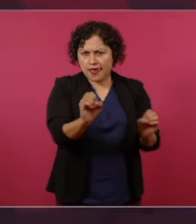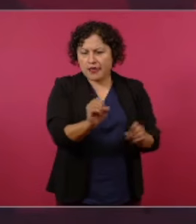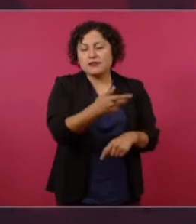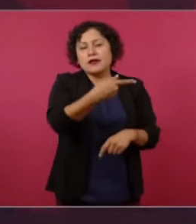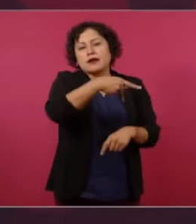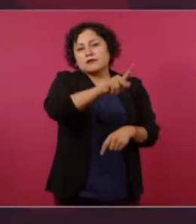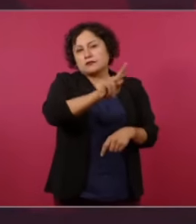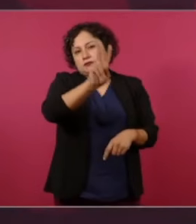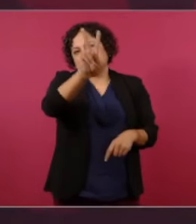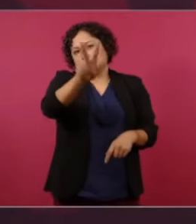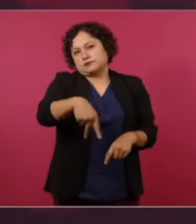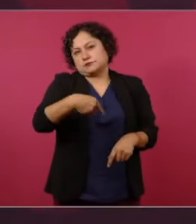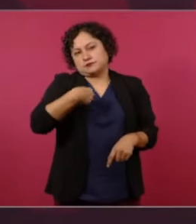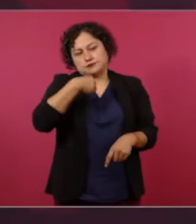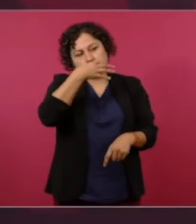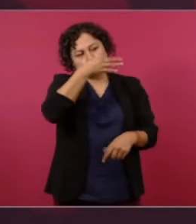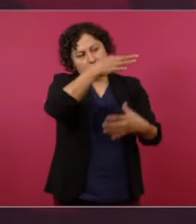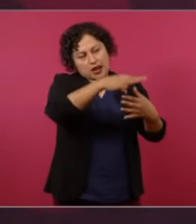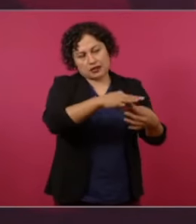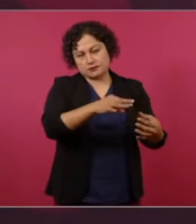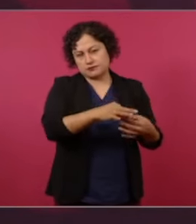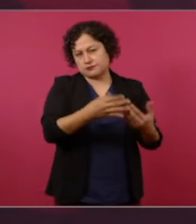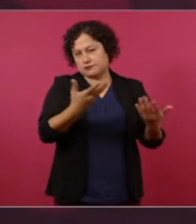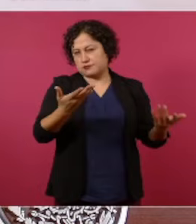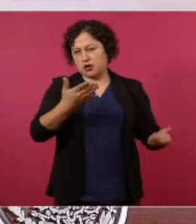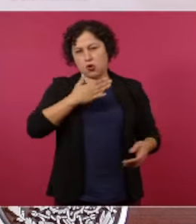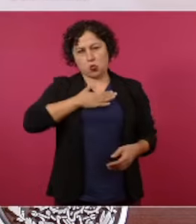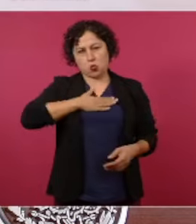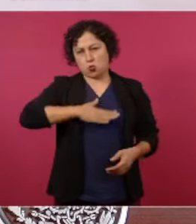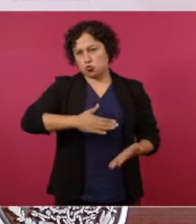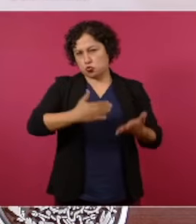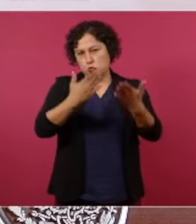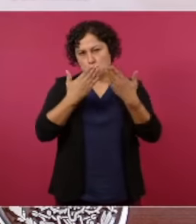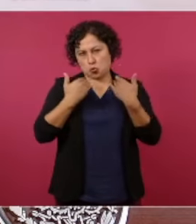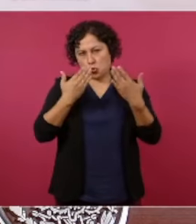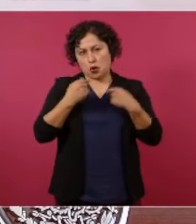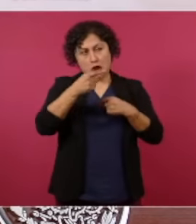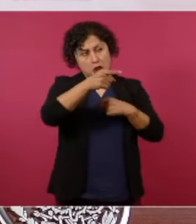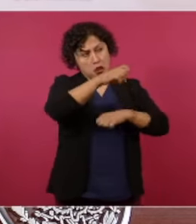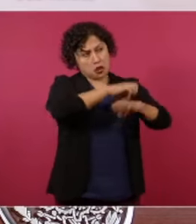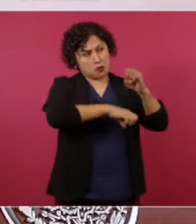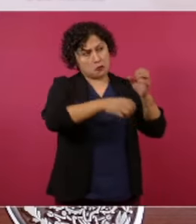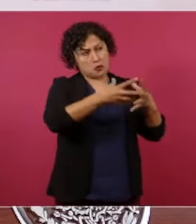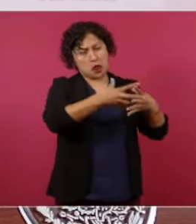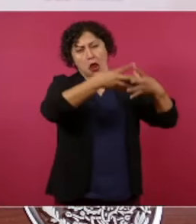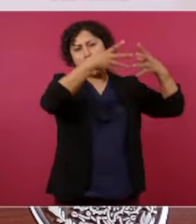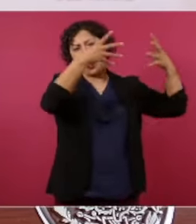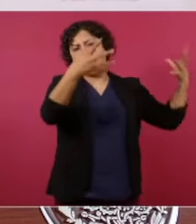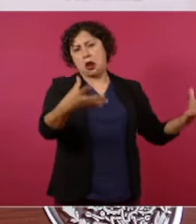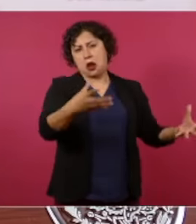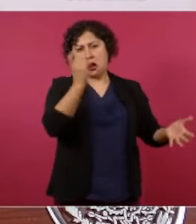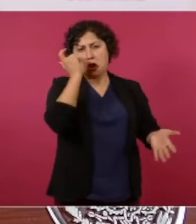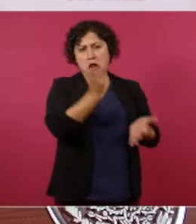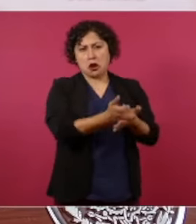campesino al comprar un machete, un molino